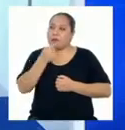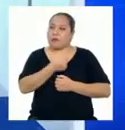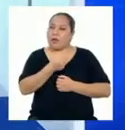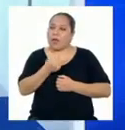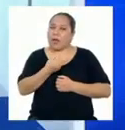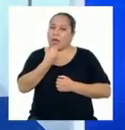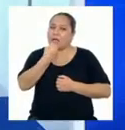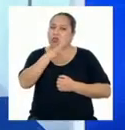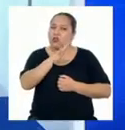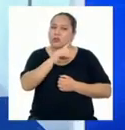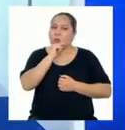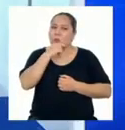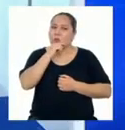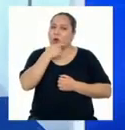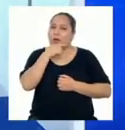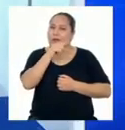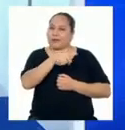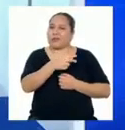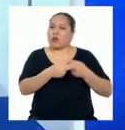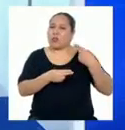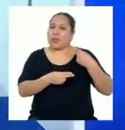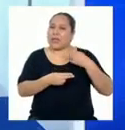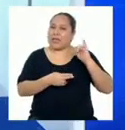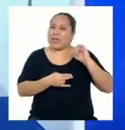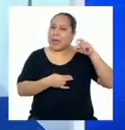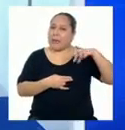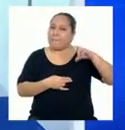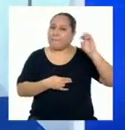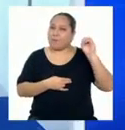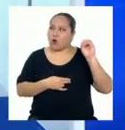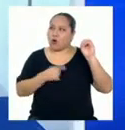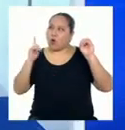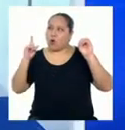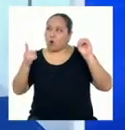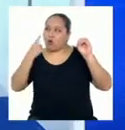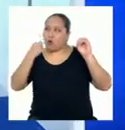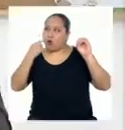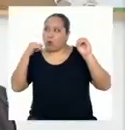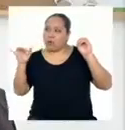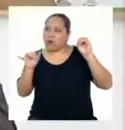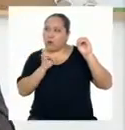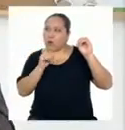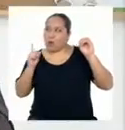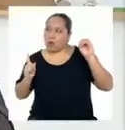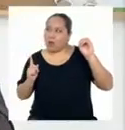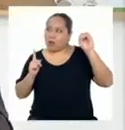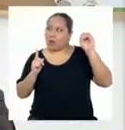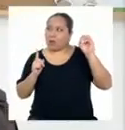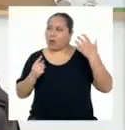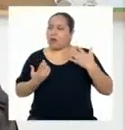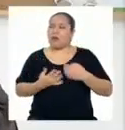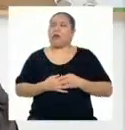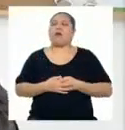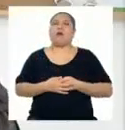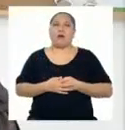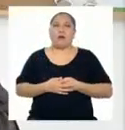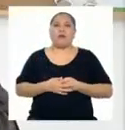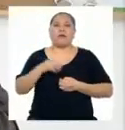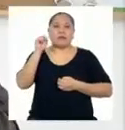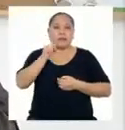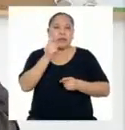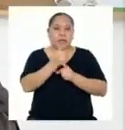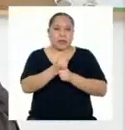14 mujeres que tendrán hipotiroidismo, solo habrá un hombre con la misma enfermedad. Así es. Pero lo